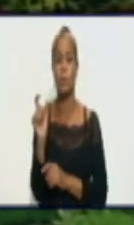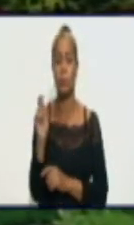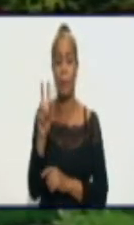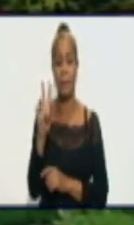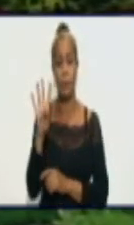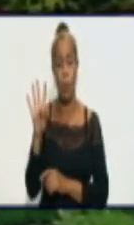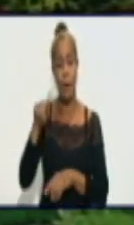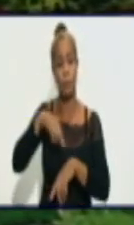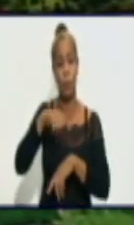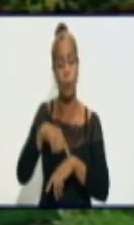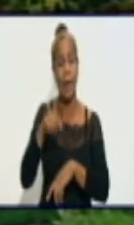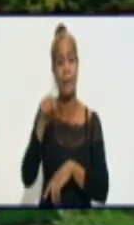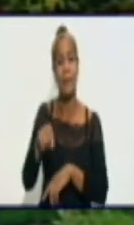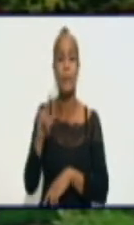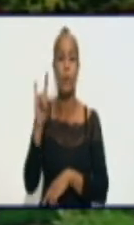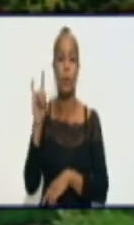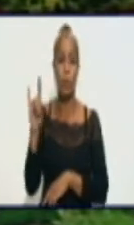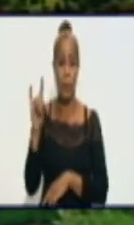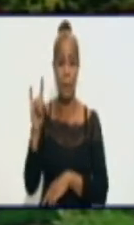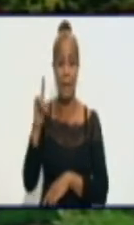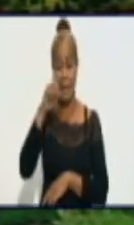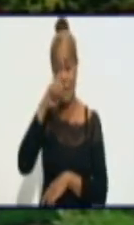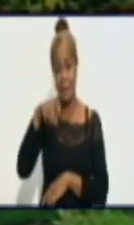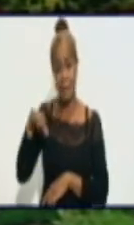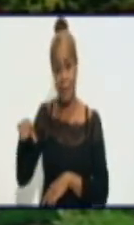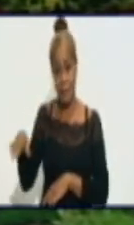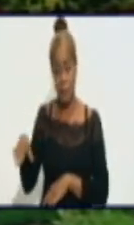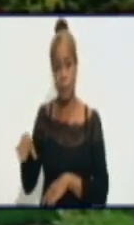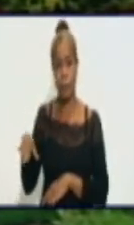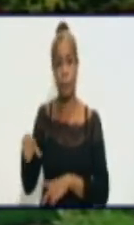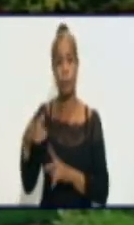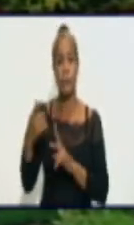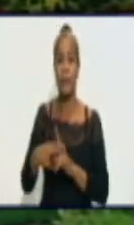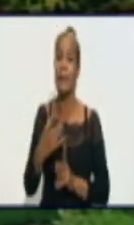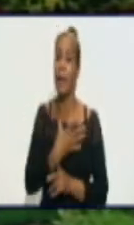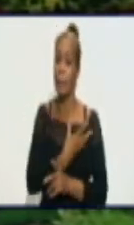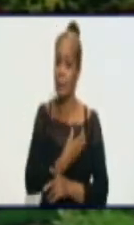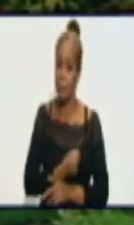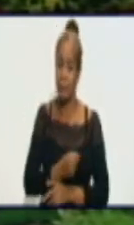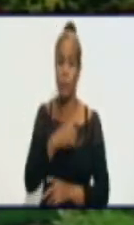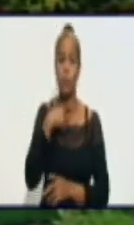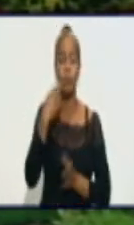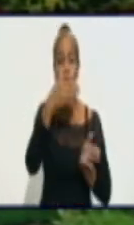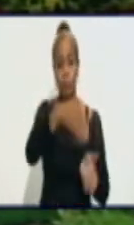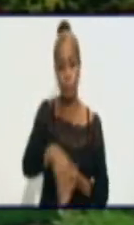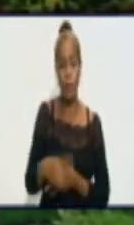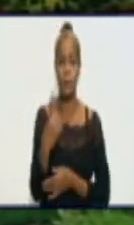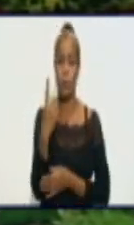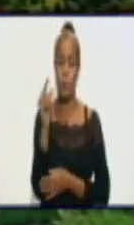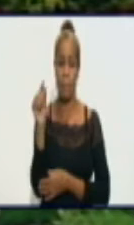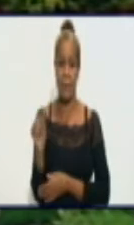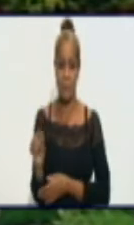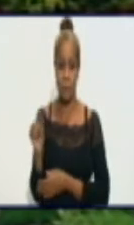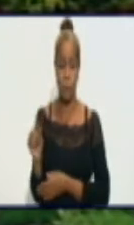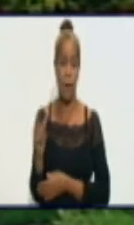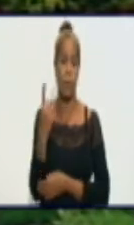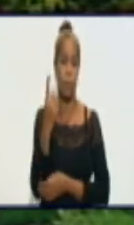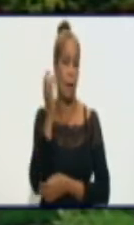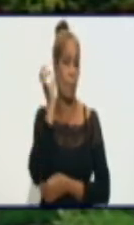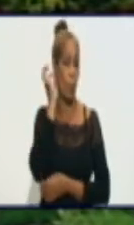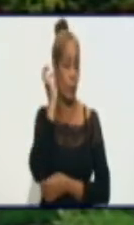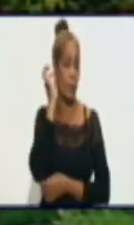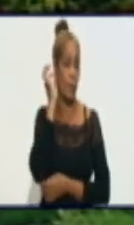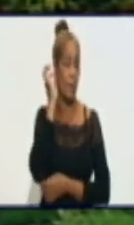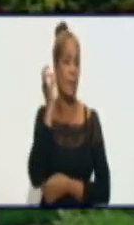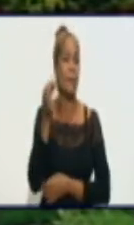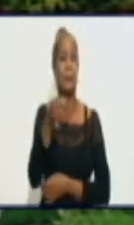Granma, de ellos nueve en edad pediátrica, y solamente el fallecimiento tristemente de una persona, una señora residente